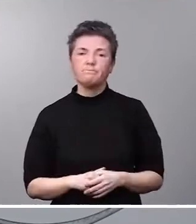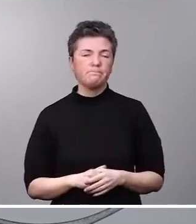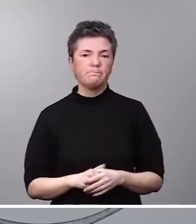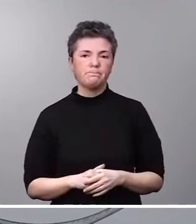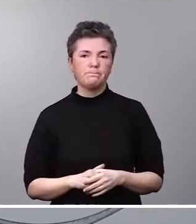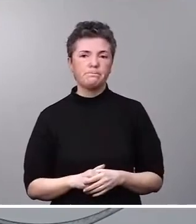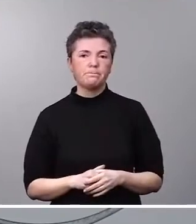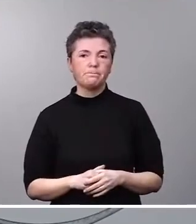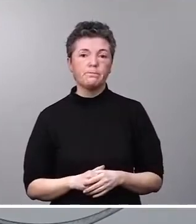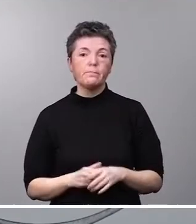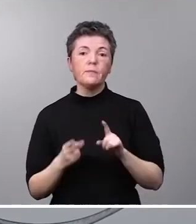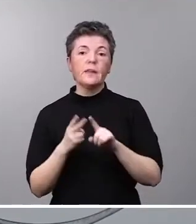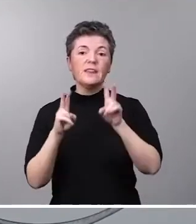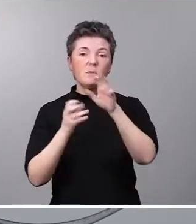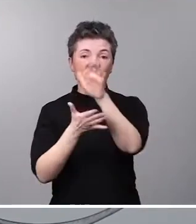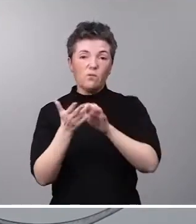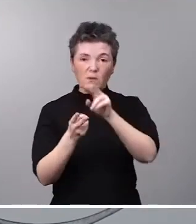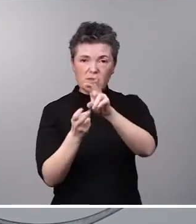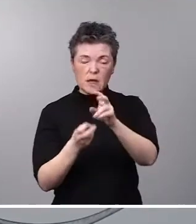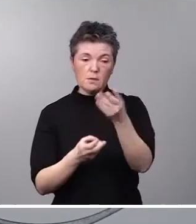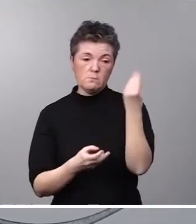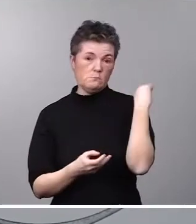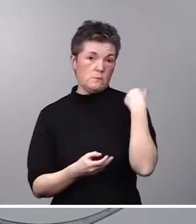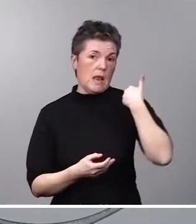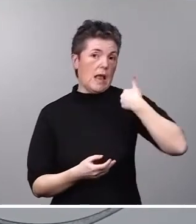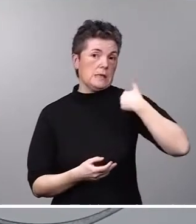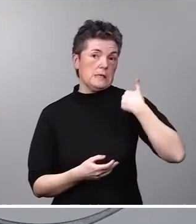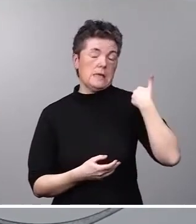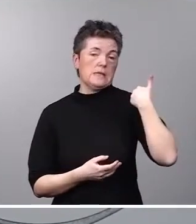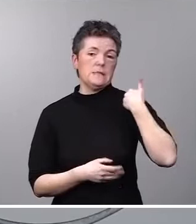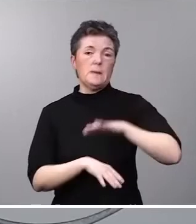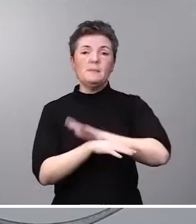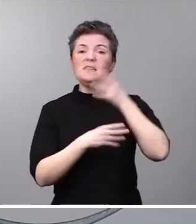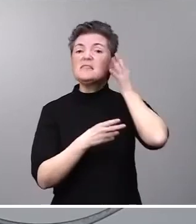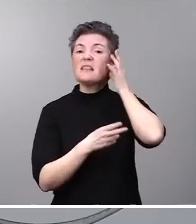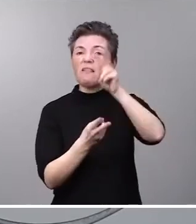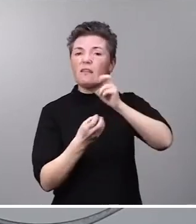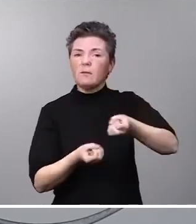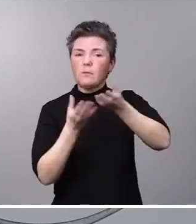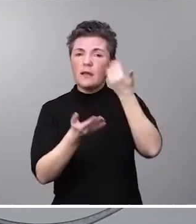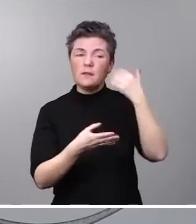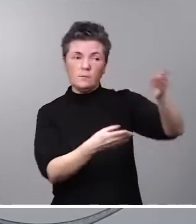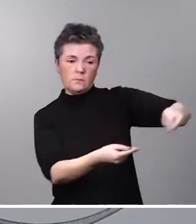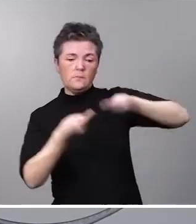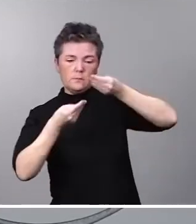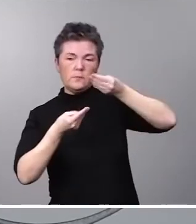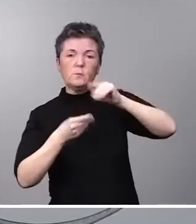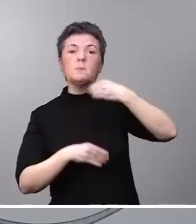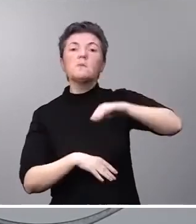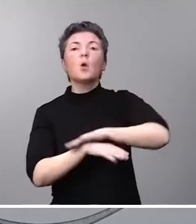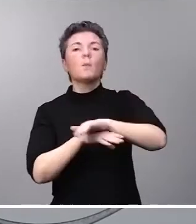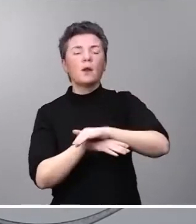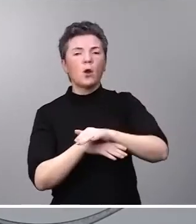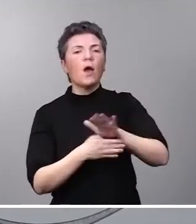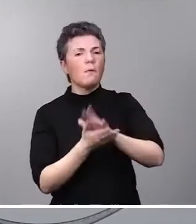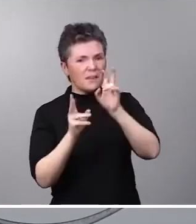Y en relación al informe fiscal, ayer mismo se manifestaba la ministra de Hacienda tras recibirlo y también el presidente del Gobierno se refirió a ello en el